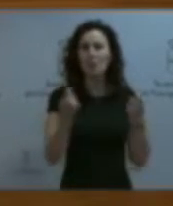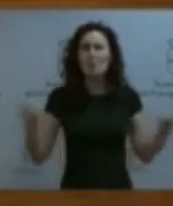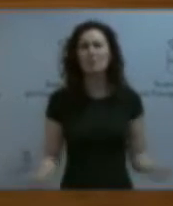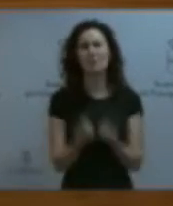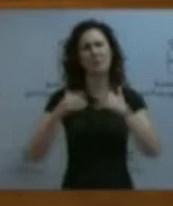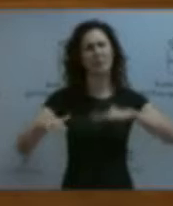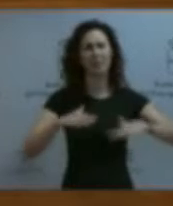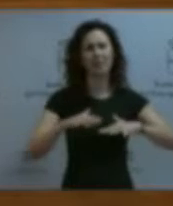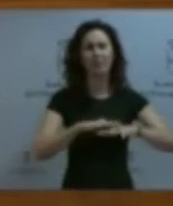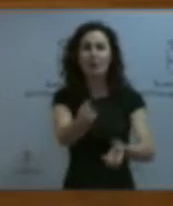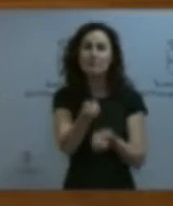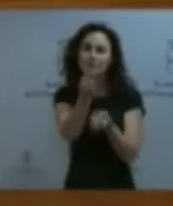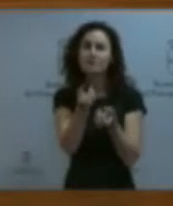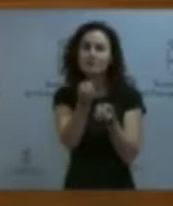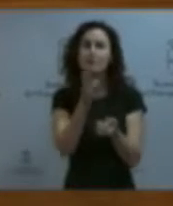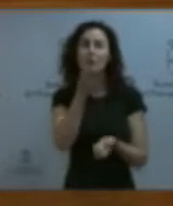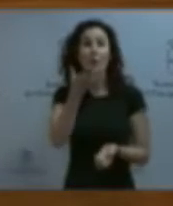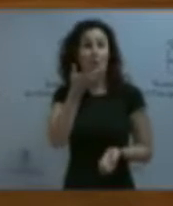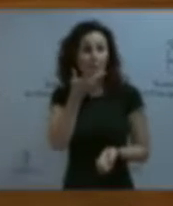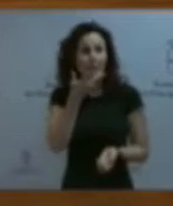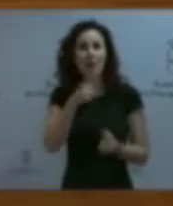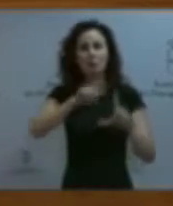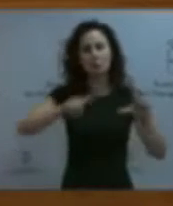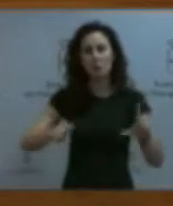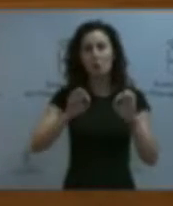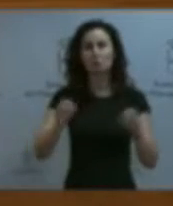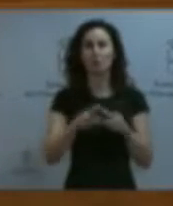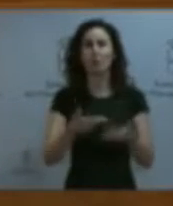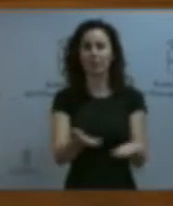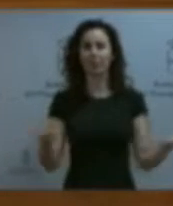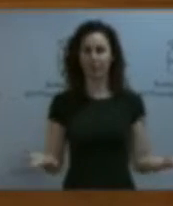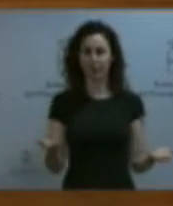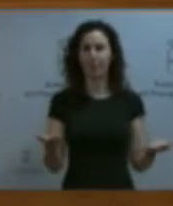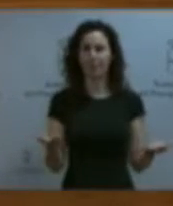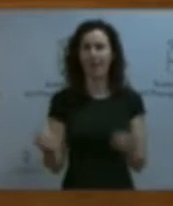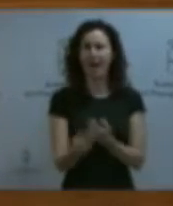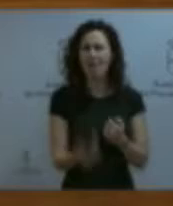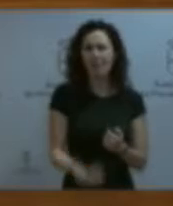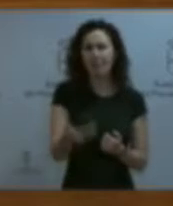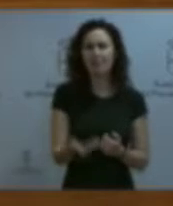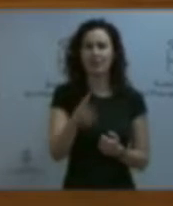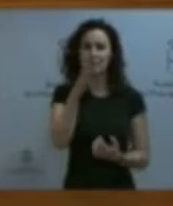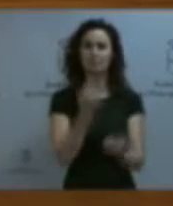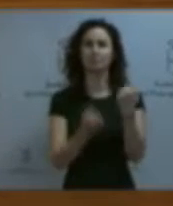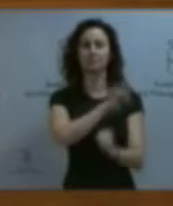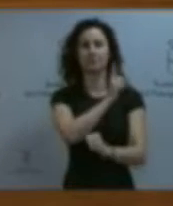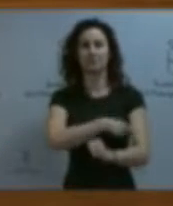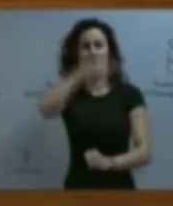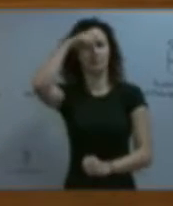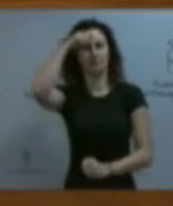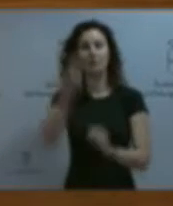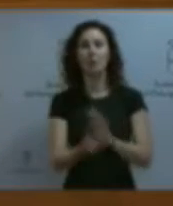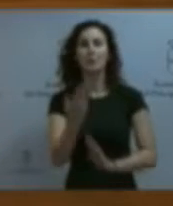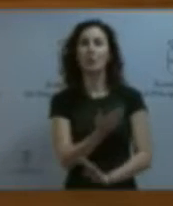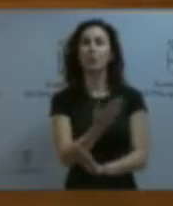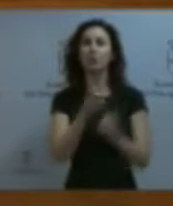de la información, pues creemos que el conocimiento de la información estadística por parte de la sociedad en general y de sus actores sociales, económicos, deportivos, culturales y productivos